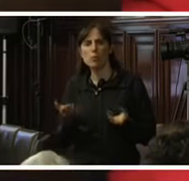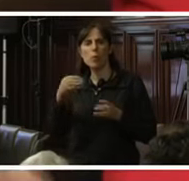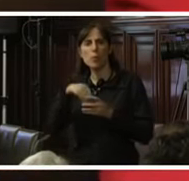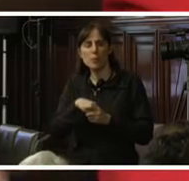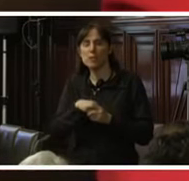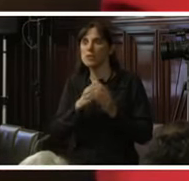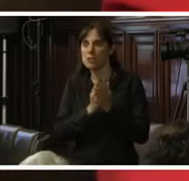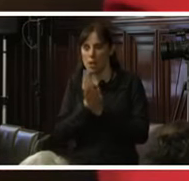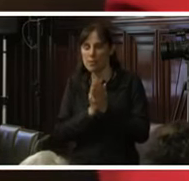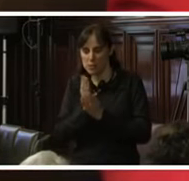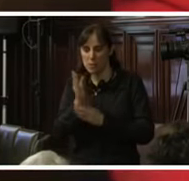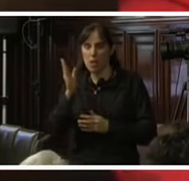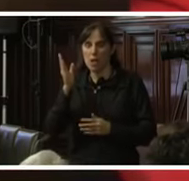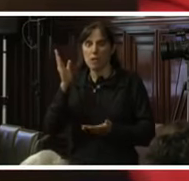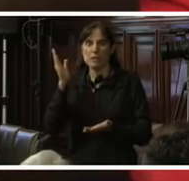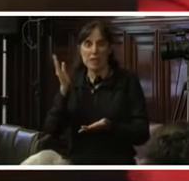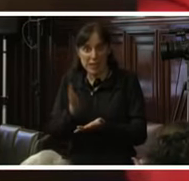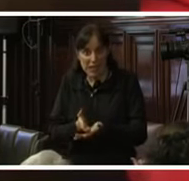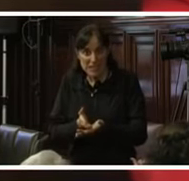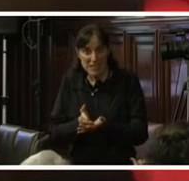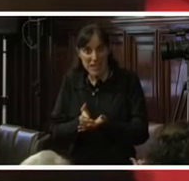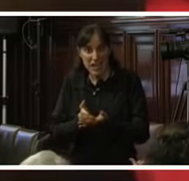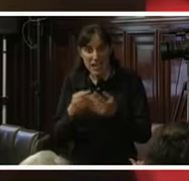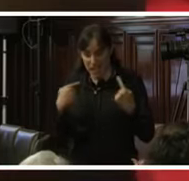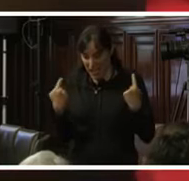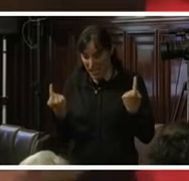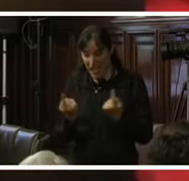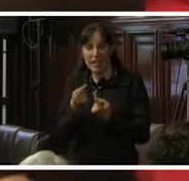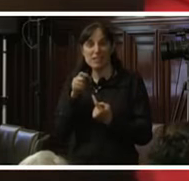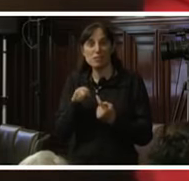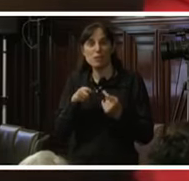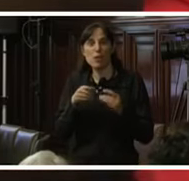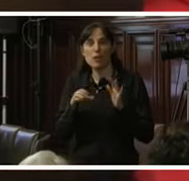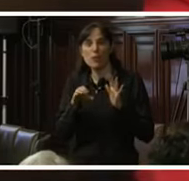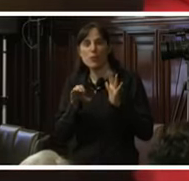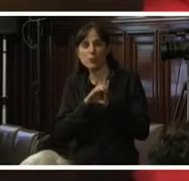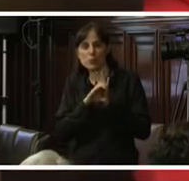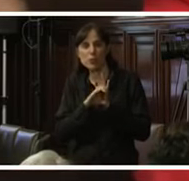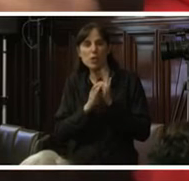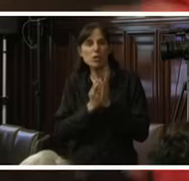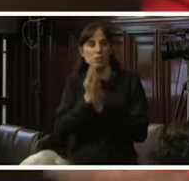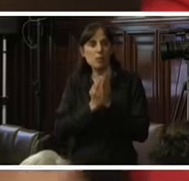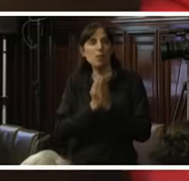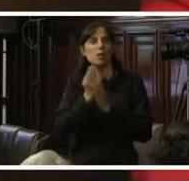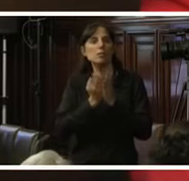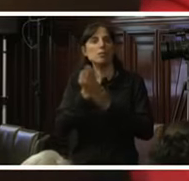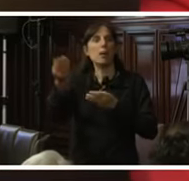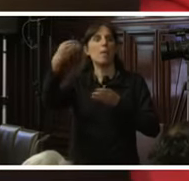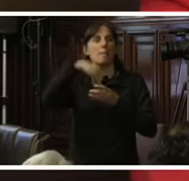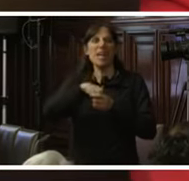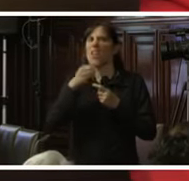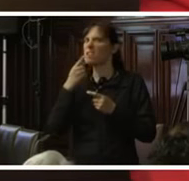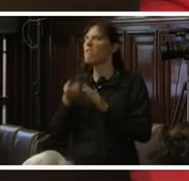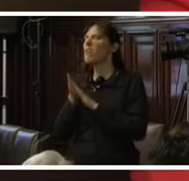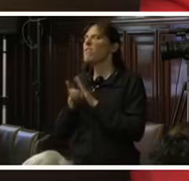si cada vez que estamos a punto de emitir un fallo en un tema que es controvertido para ciertos congresistas, se nos plantea un juicio político